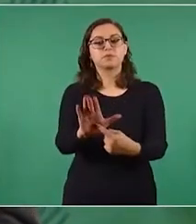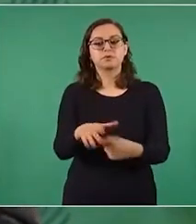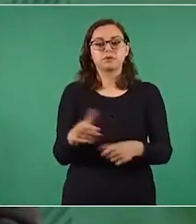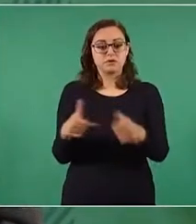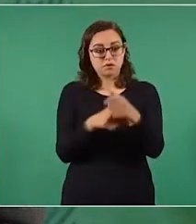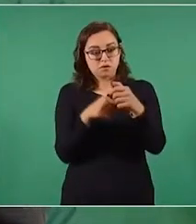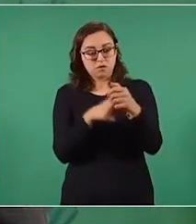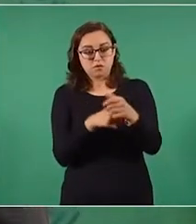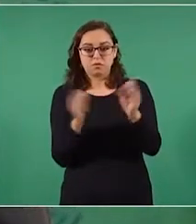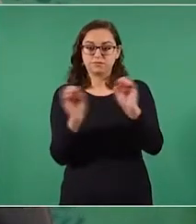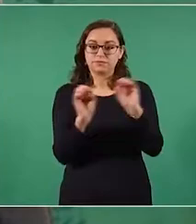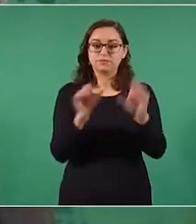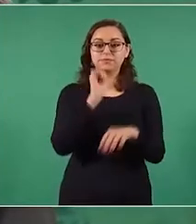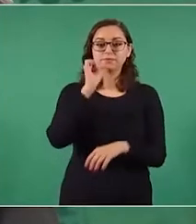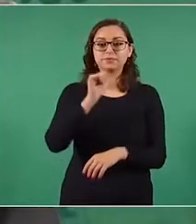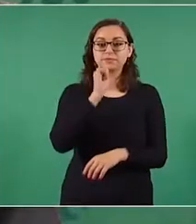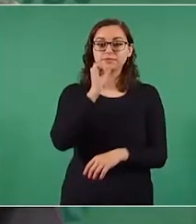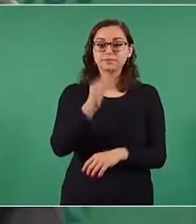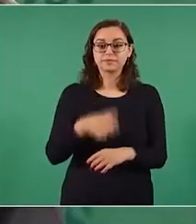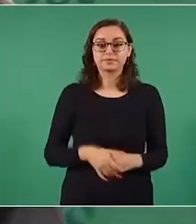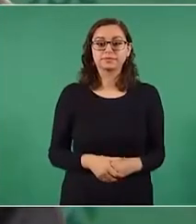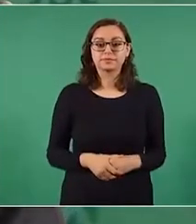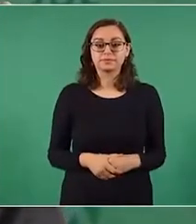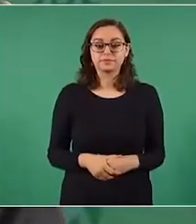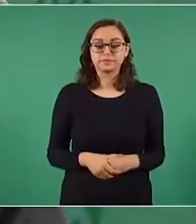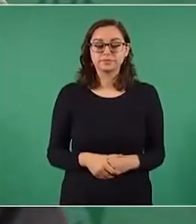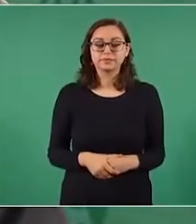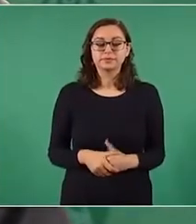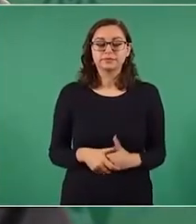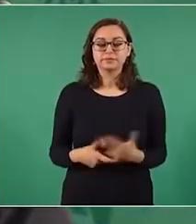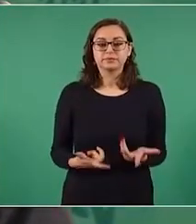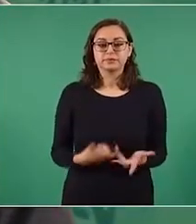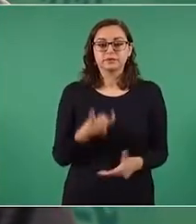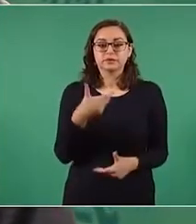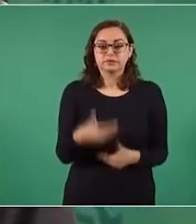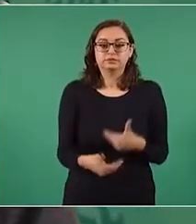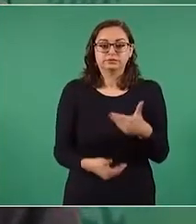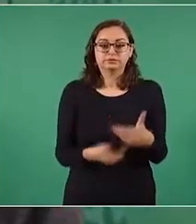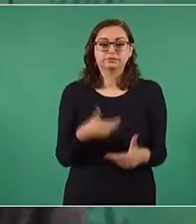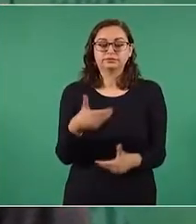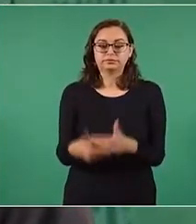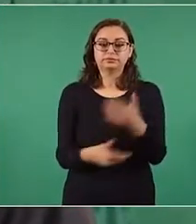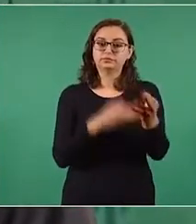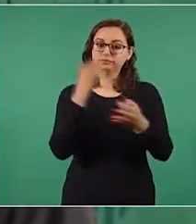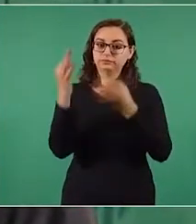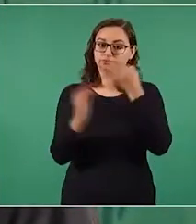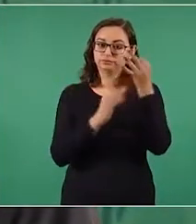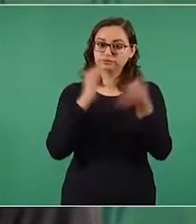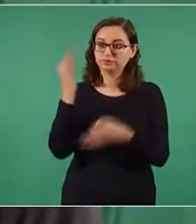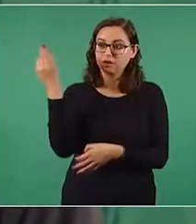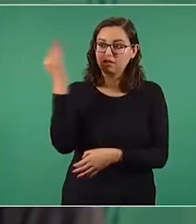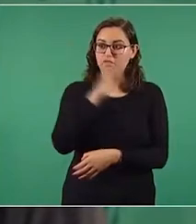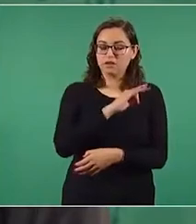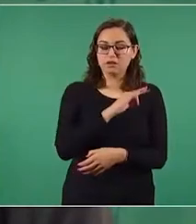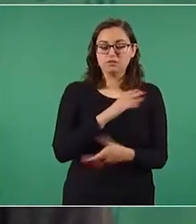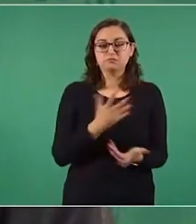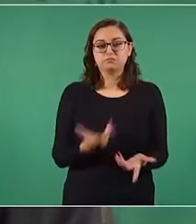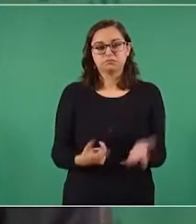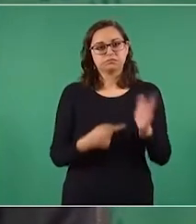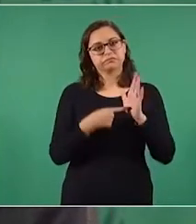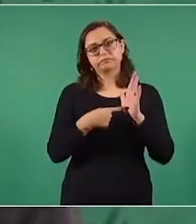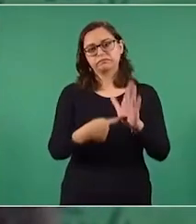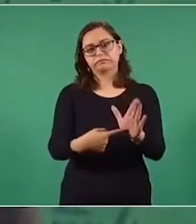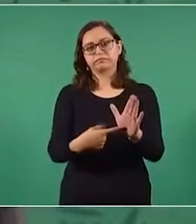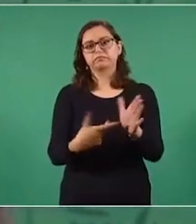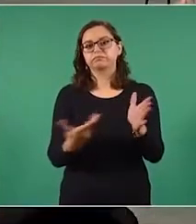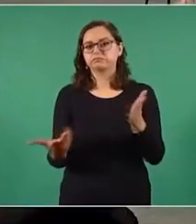y que se aclaran muchas noticias falsas. Por eso vamos